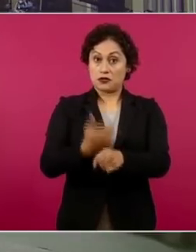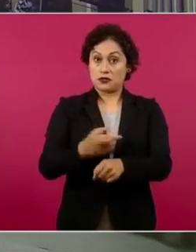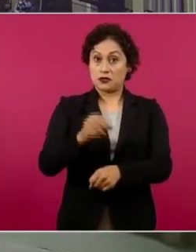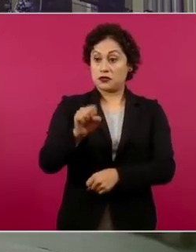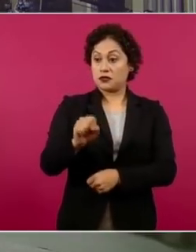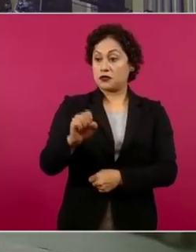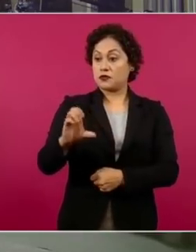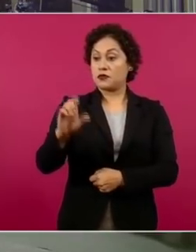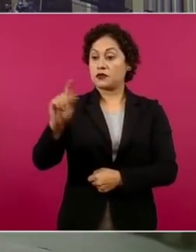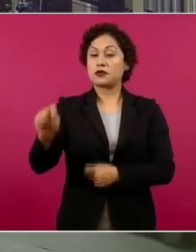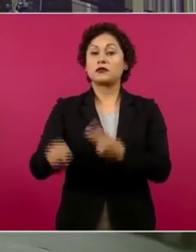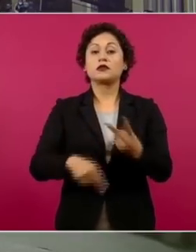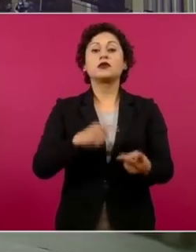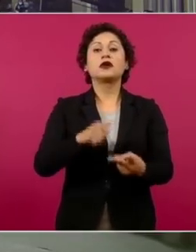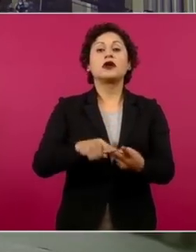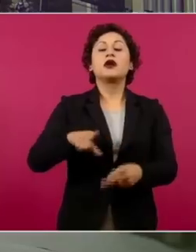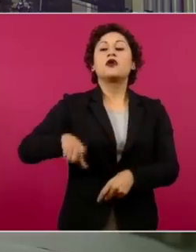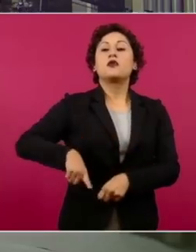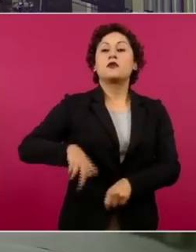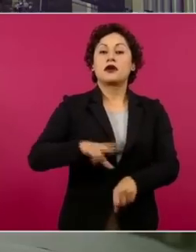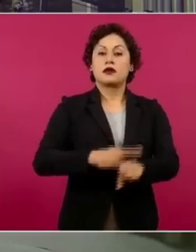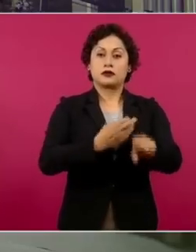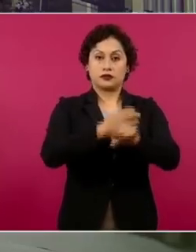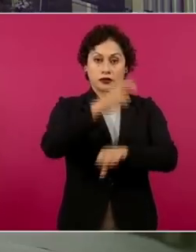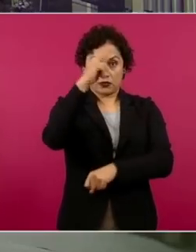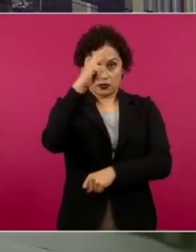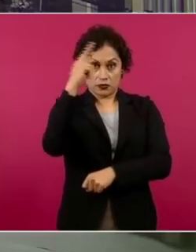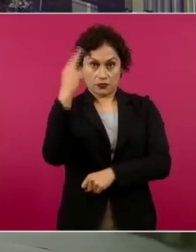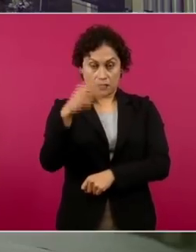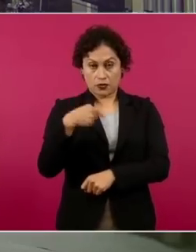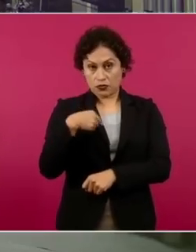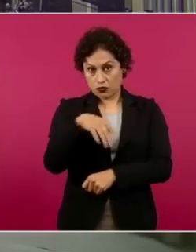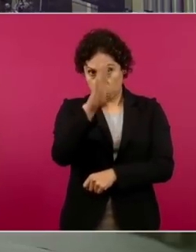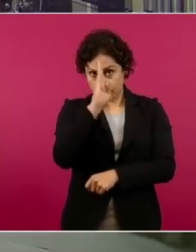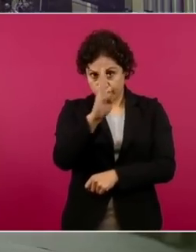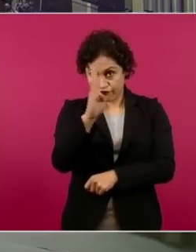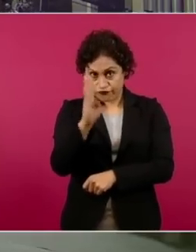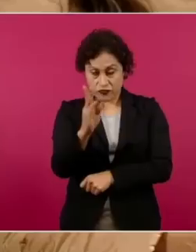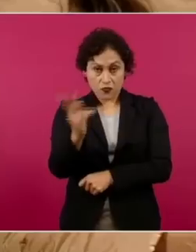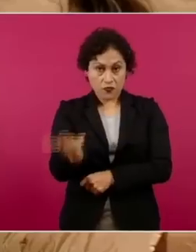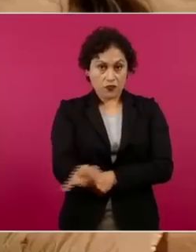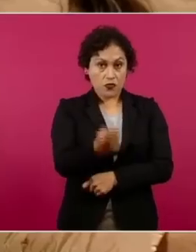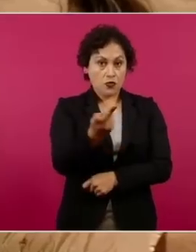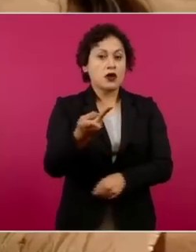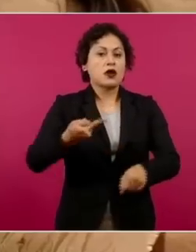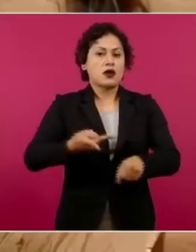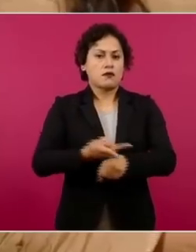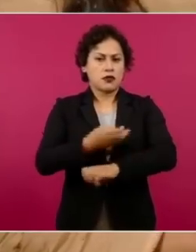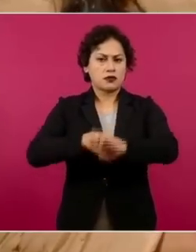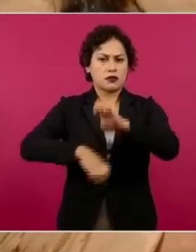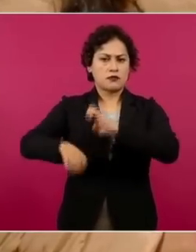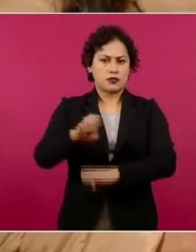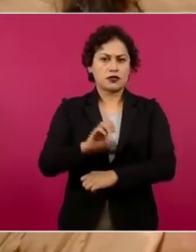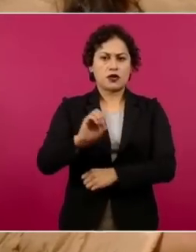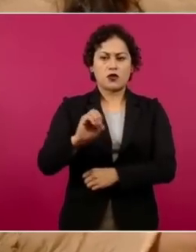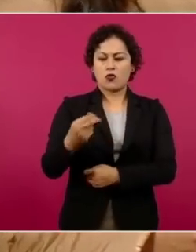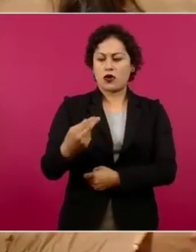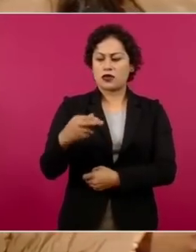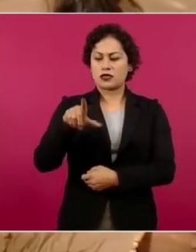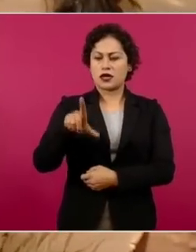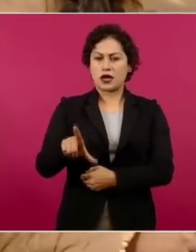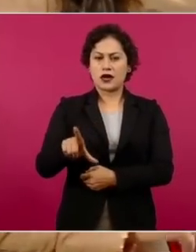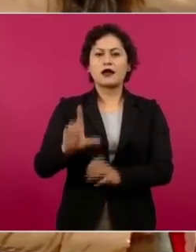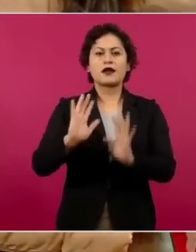Transportes y del gobernador, preguntaría a propósito de esta empresa OHL, que ha sido